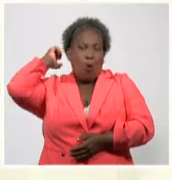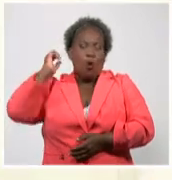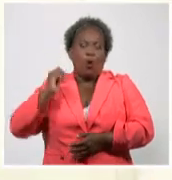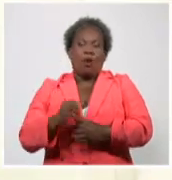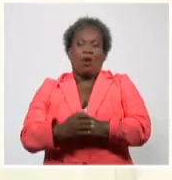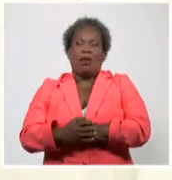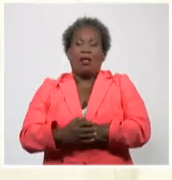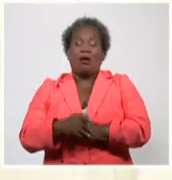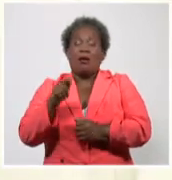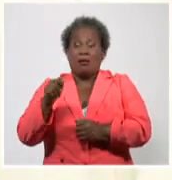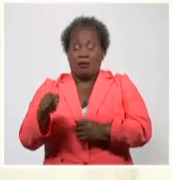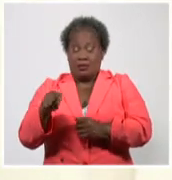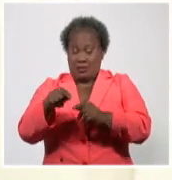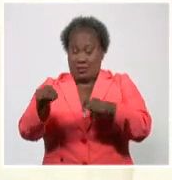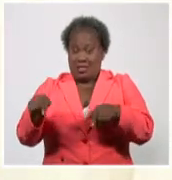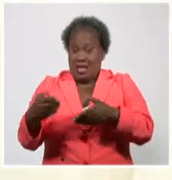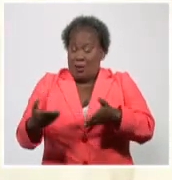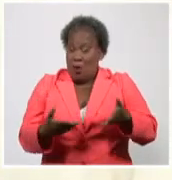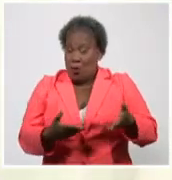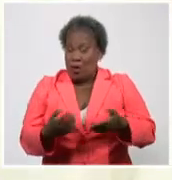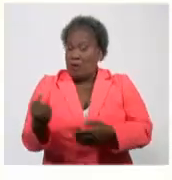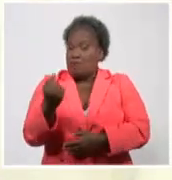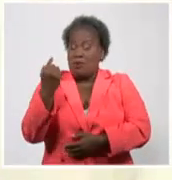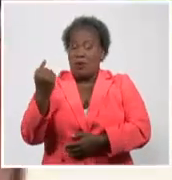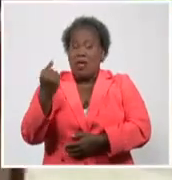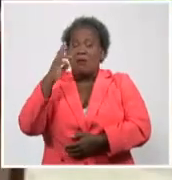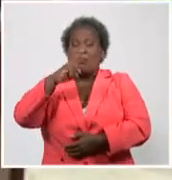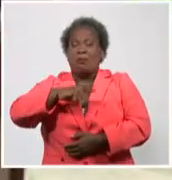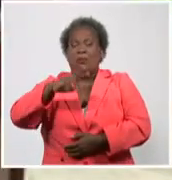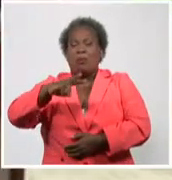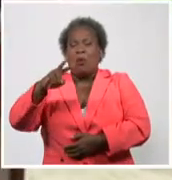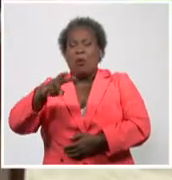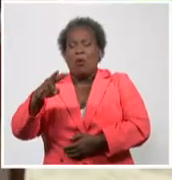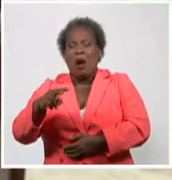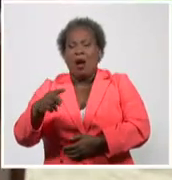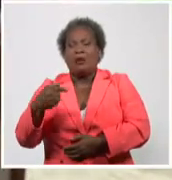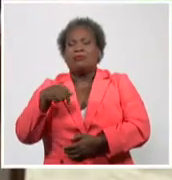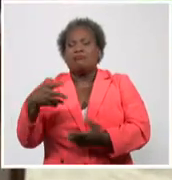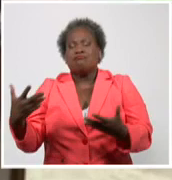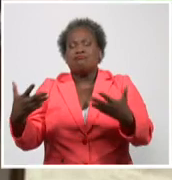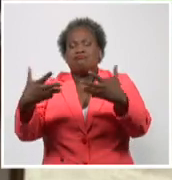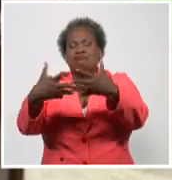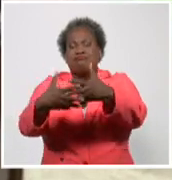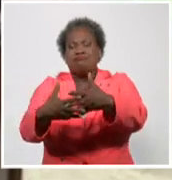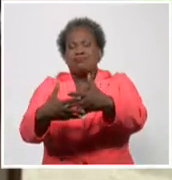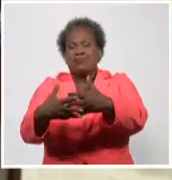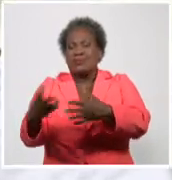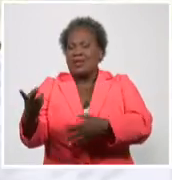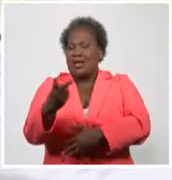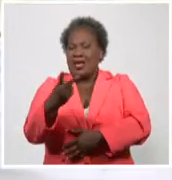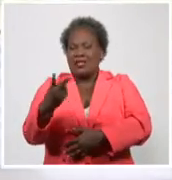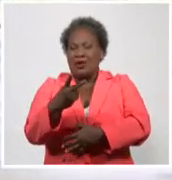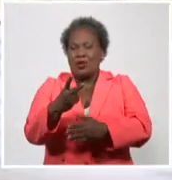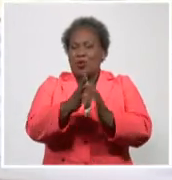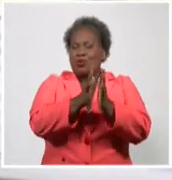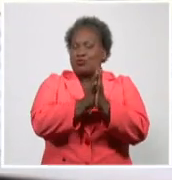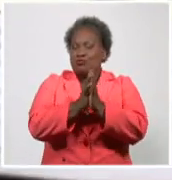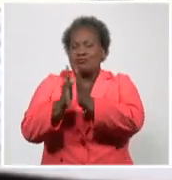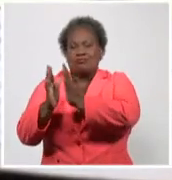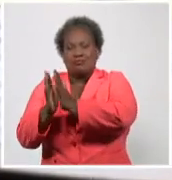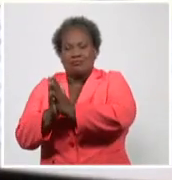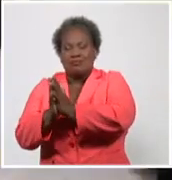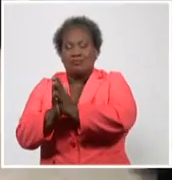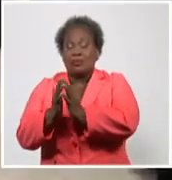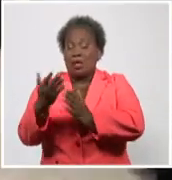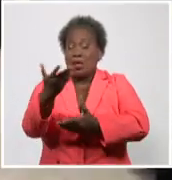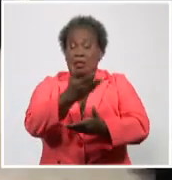fue considerada el paso inicial en busca de un camino hacia la reconciliación entre ambas instituciones religiosas. Durante el